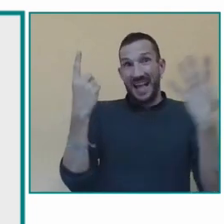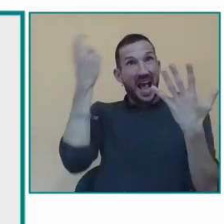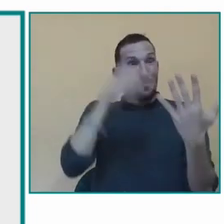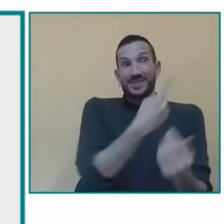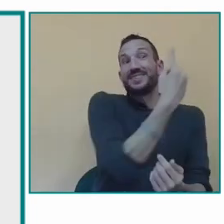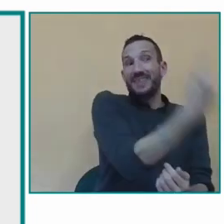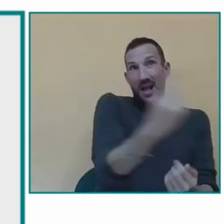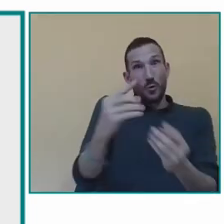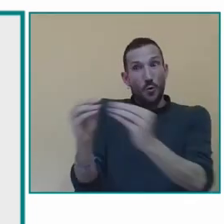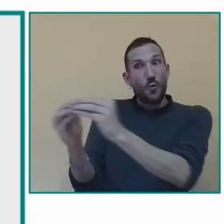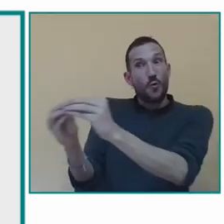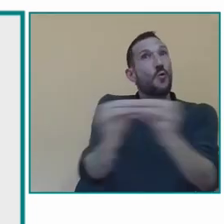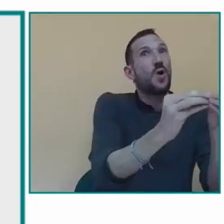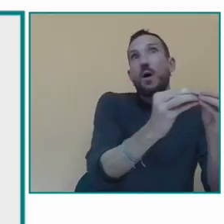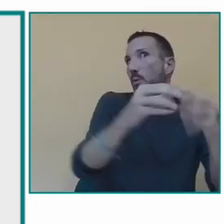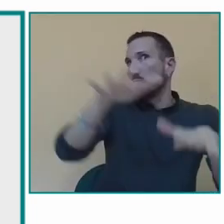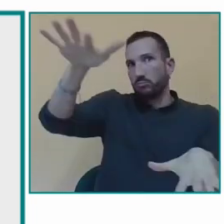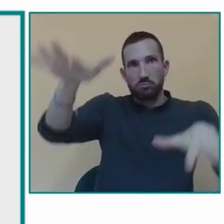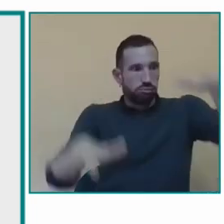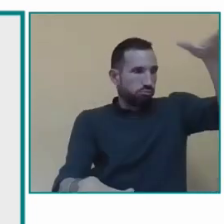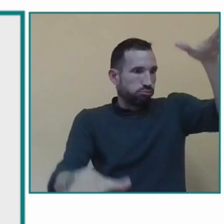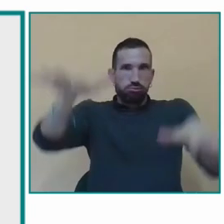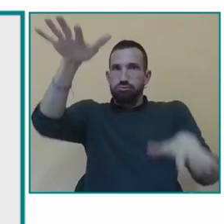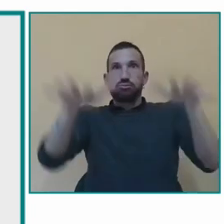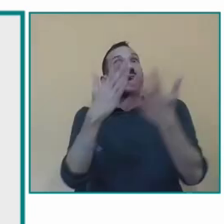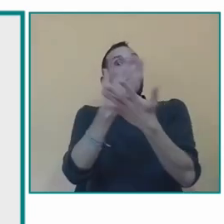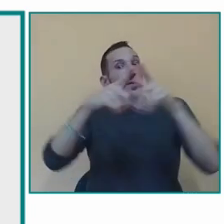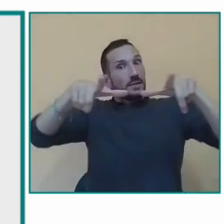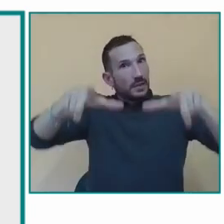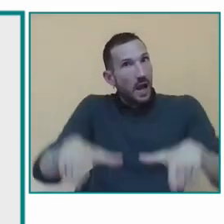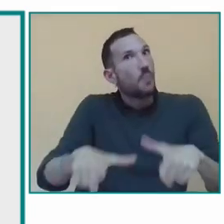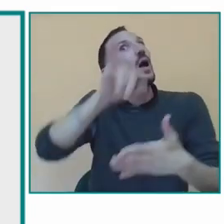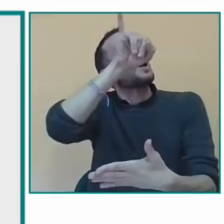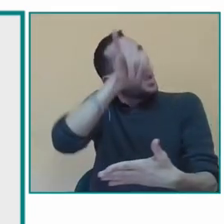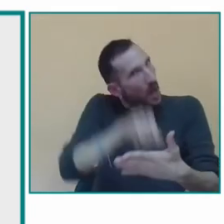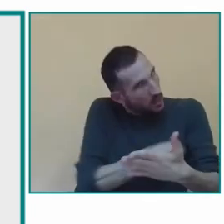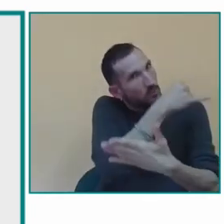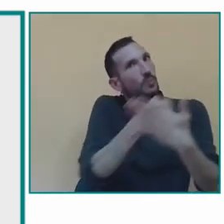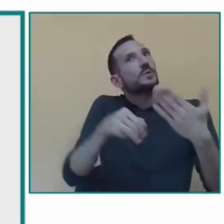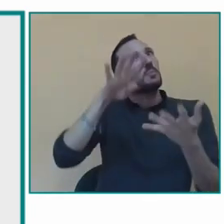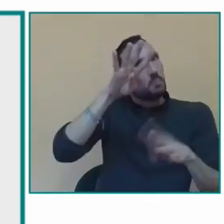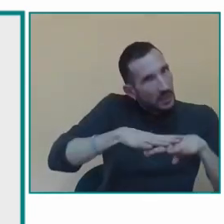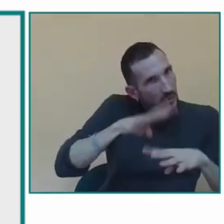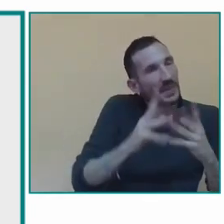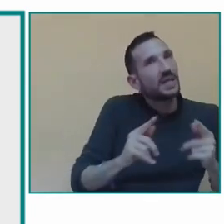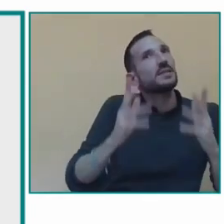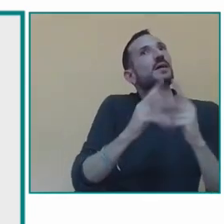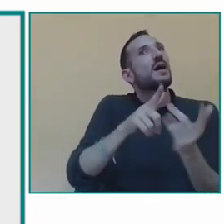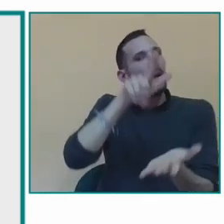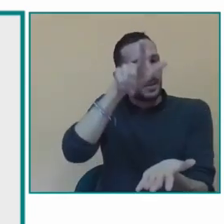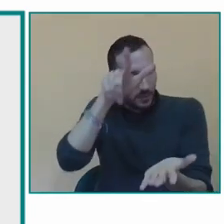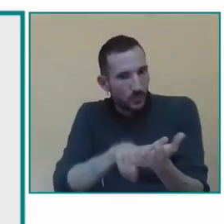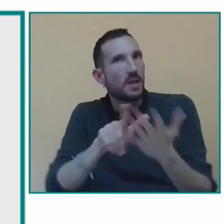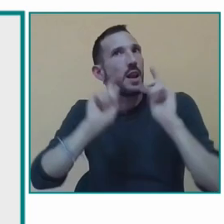tiempo para ir desarrollando y aumentando su lenguaje no podemos pensar que por un grupo tan reducido de seis alumnos van a ser muy